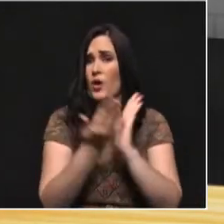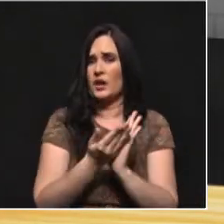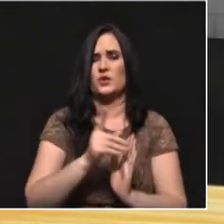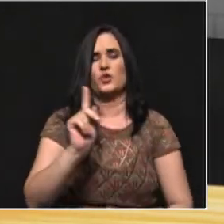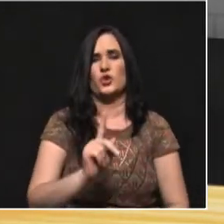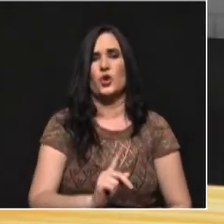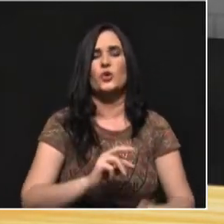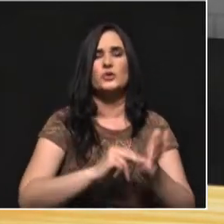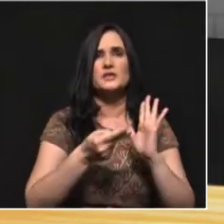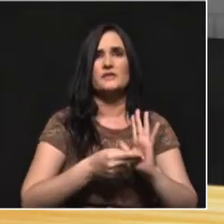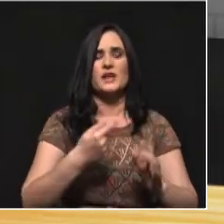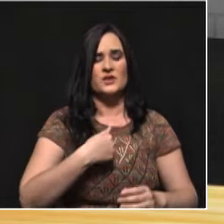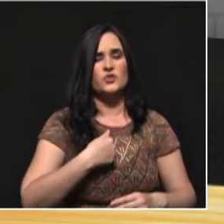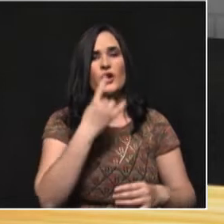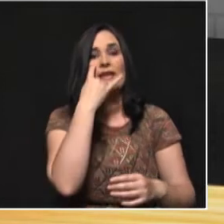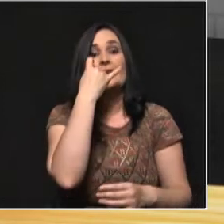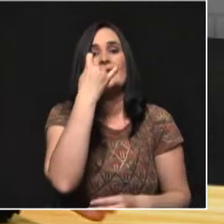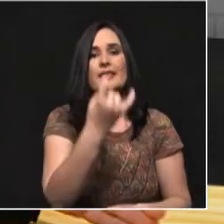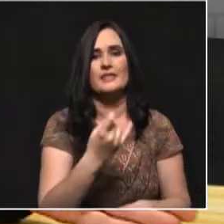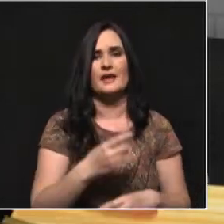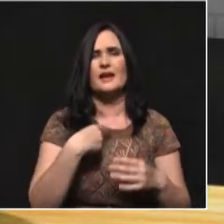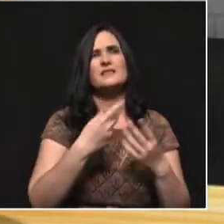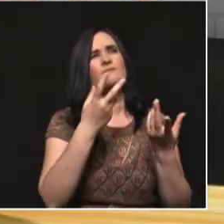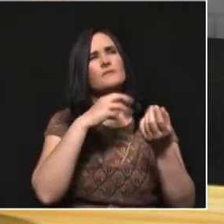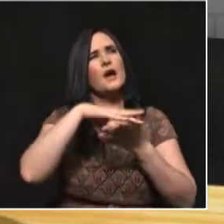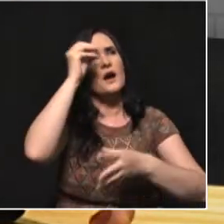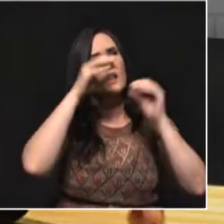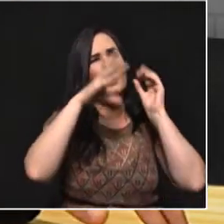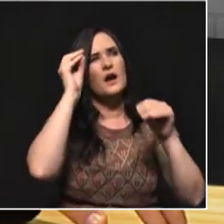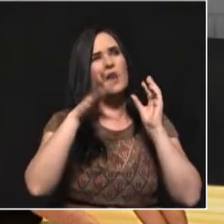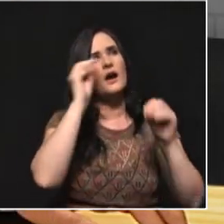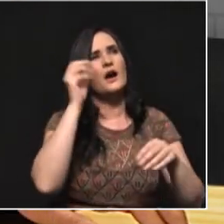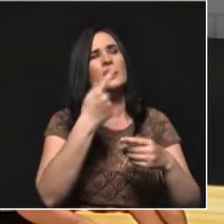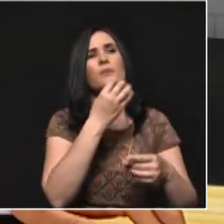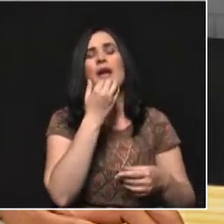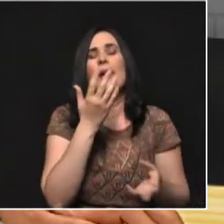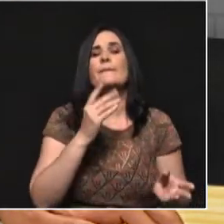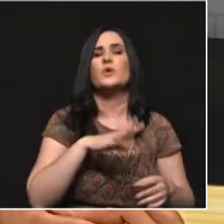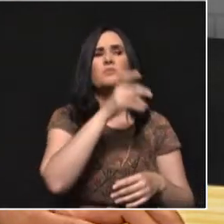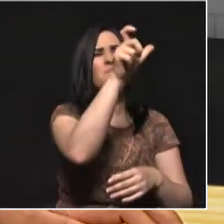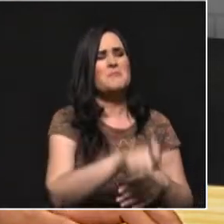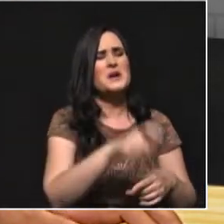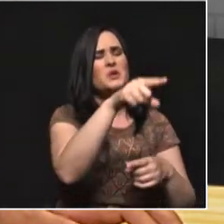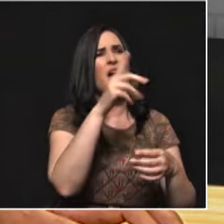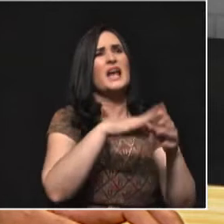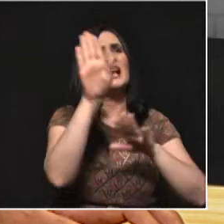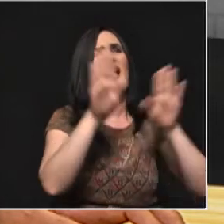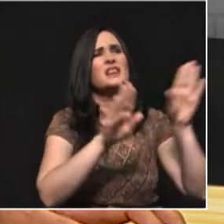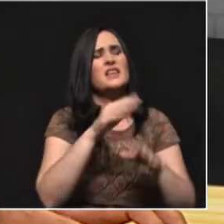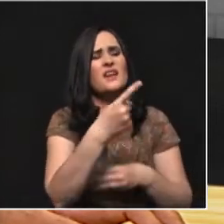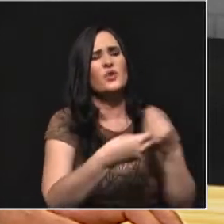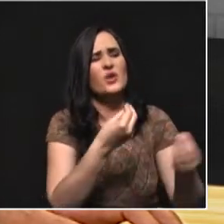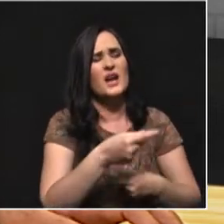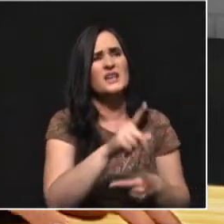tenga ese interés de informarse, por ejemplo, algo básico. ¿Quién es el candidato? ¿Cuál es el programa? ¿Qué